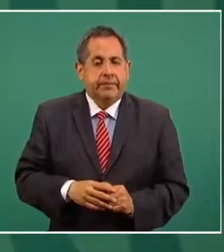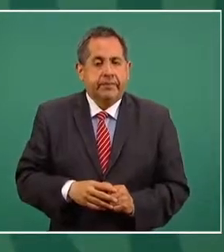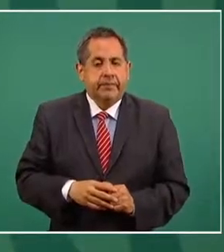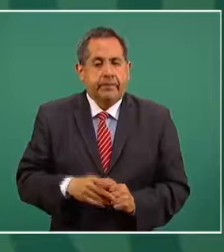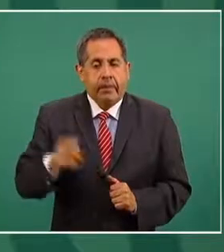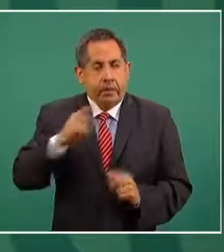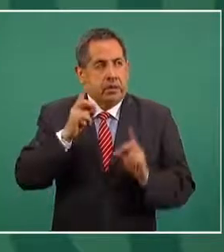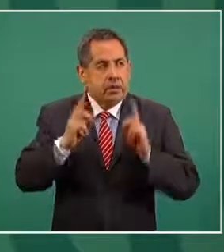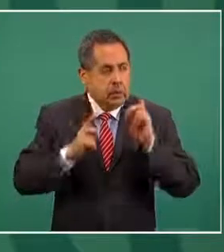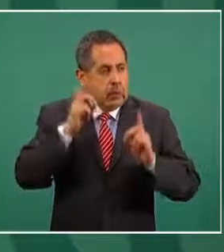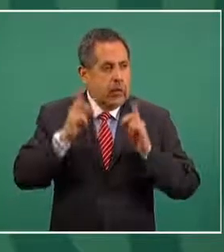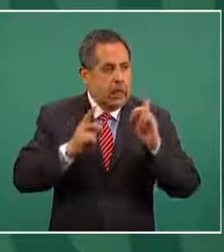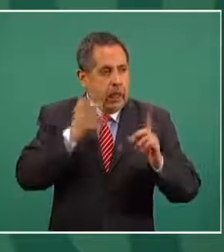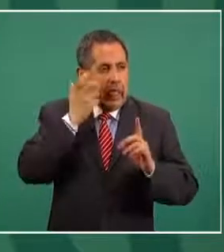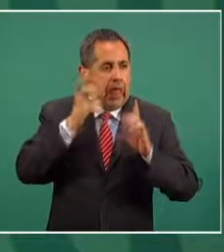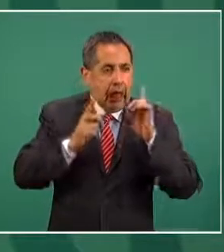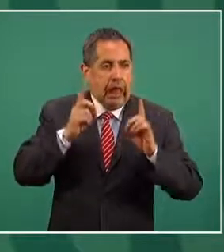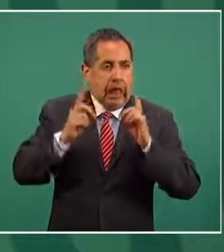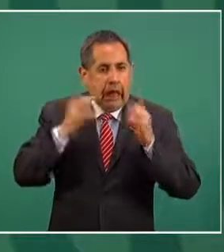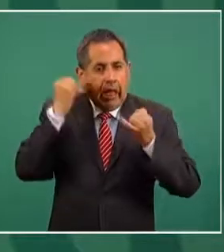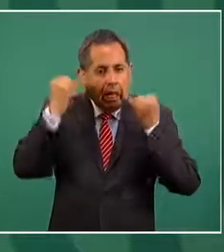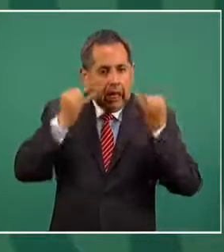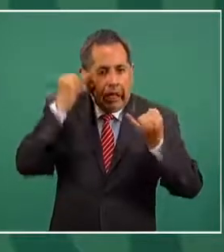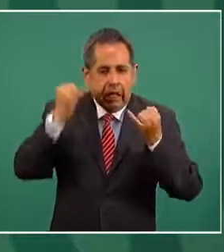especulaciones, conjeturas,